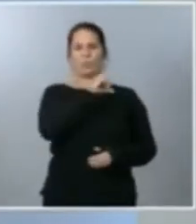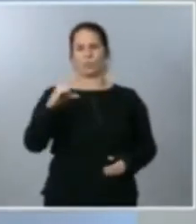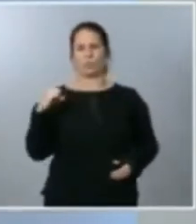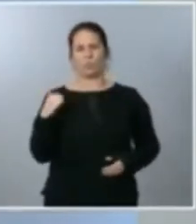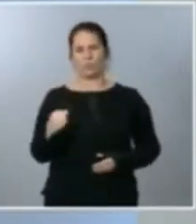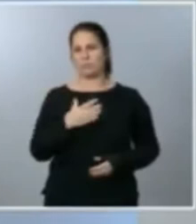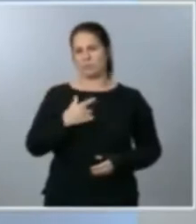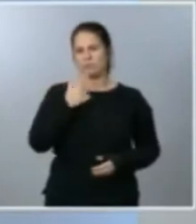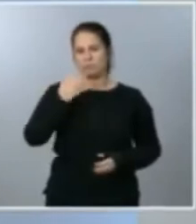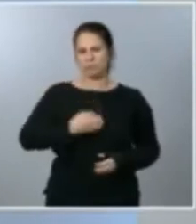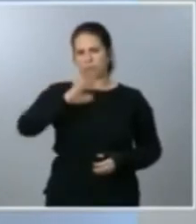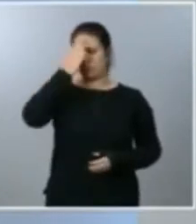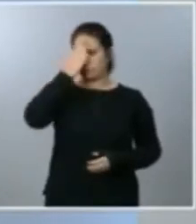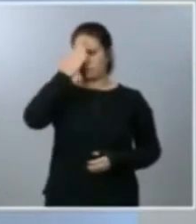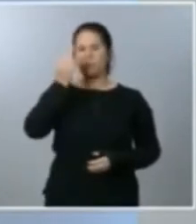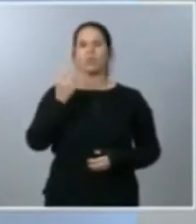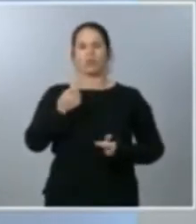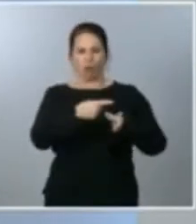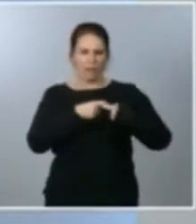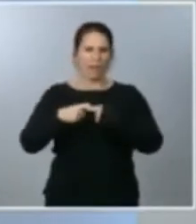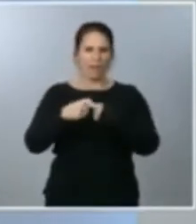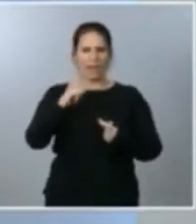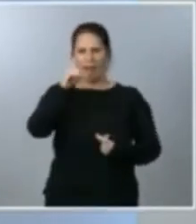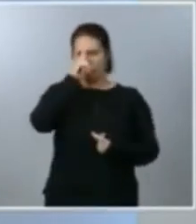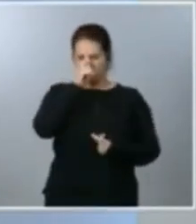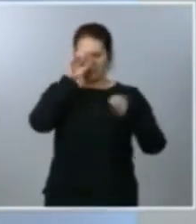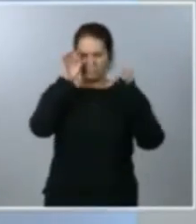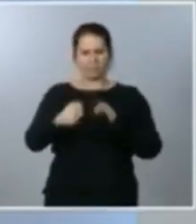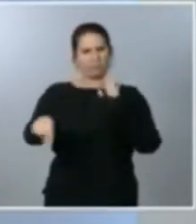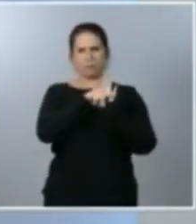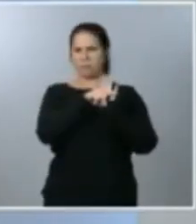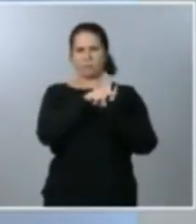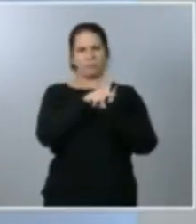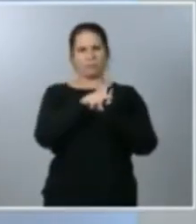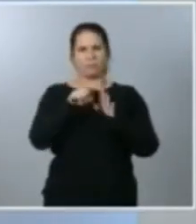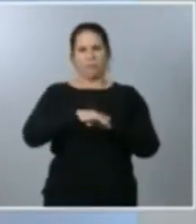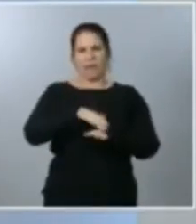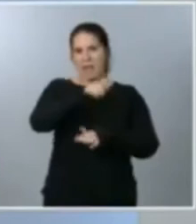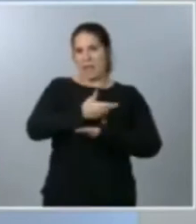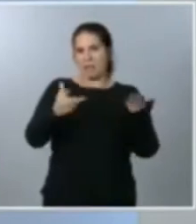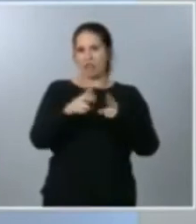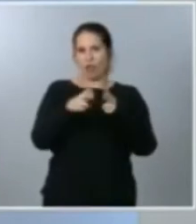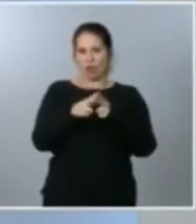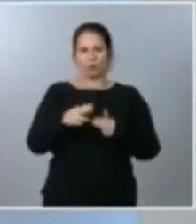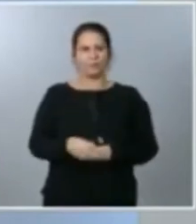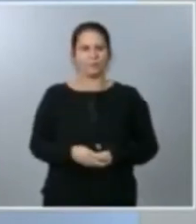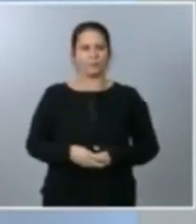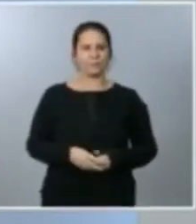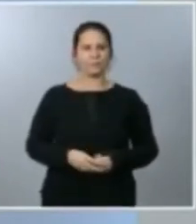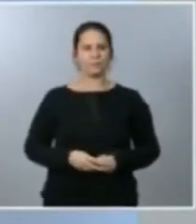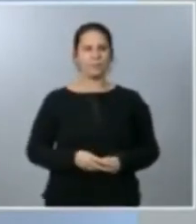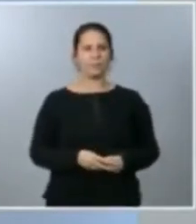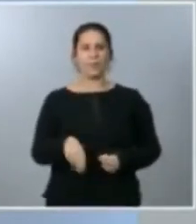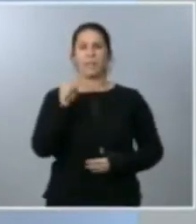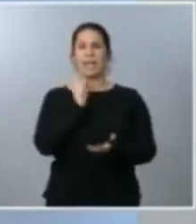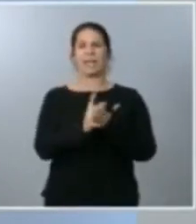principios de solidaridad para con los socios de nuestro país. Estamos ante uno de los retos más importantes como país,